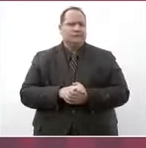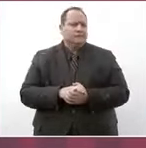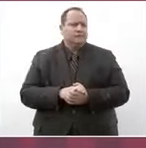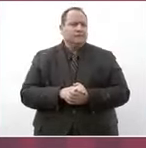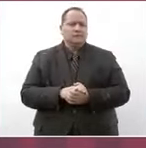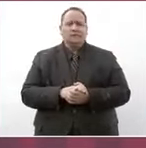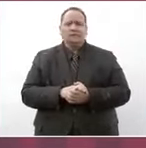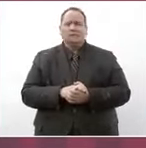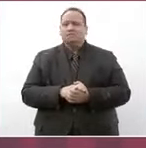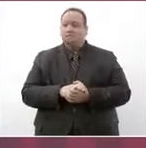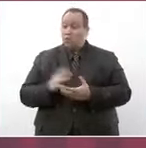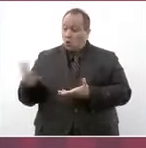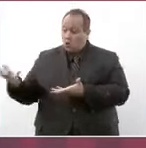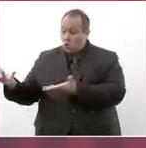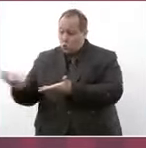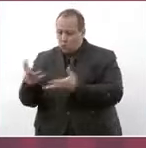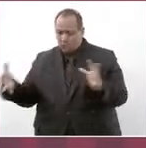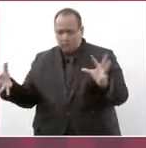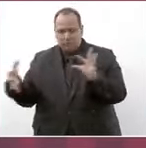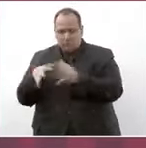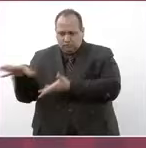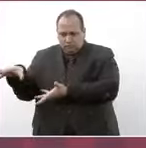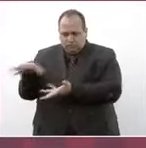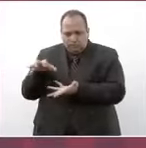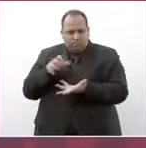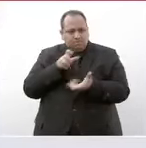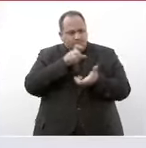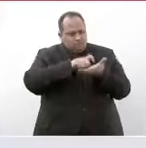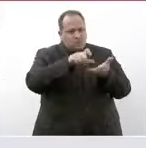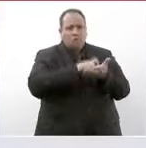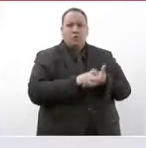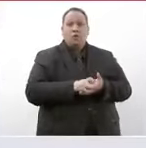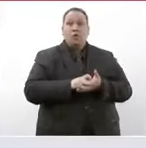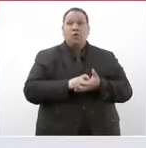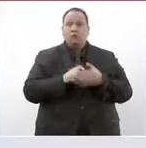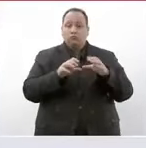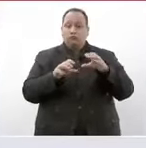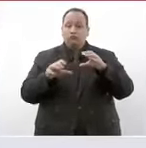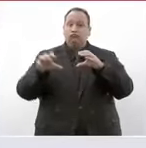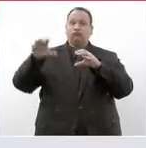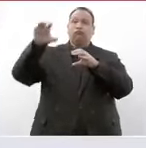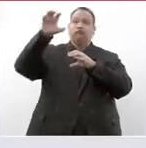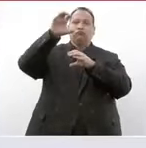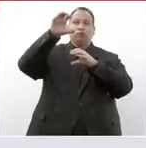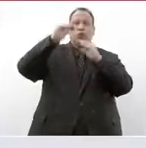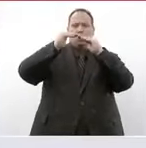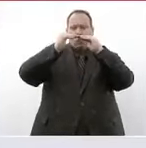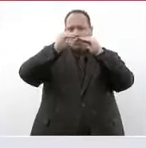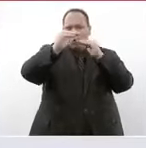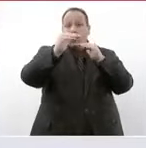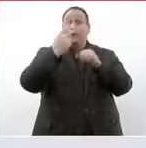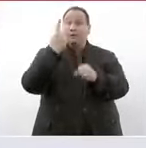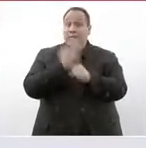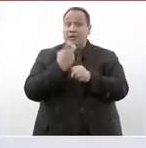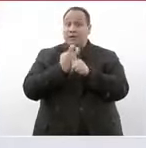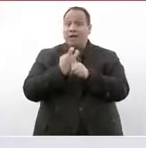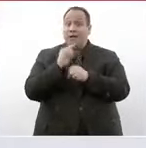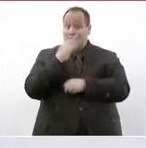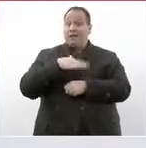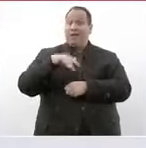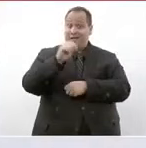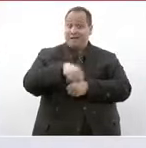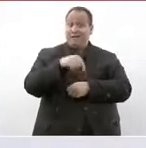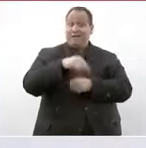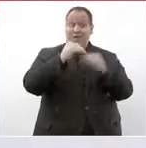con cargo de ese fideicomiso va a ser un segundo piso aquí en